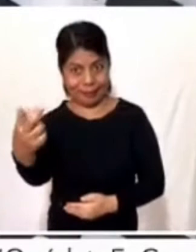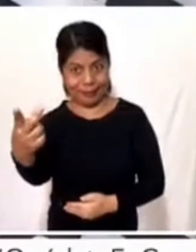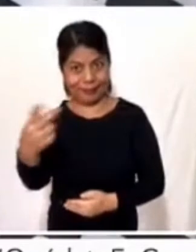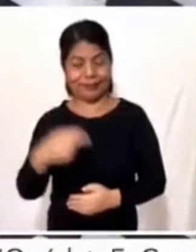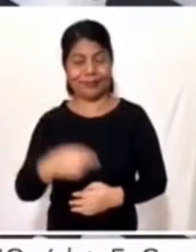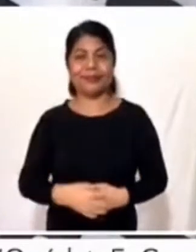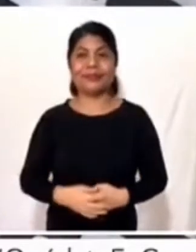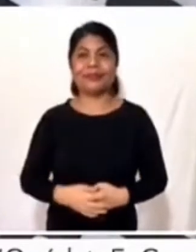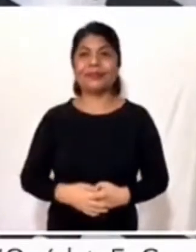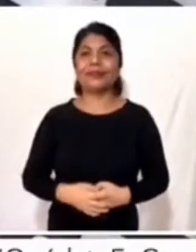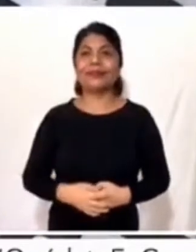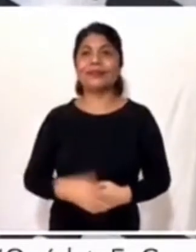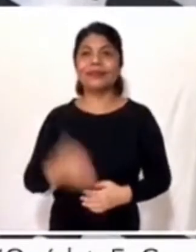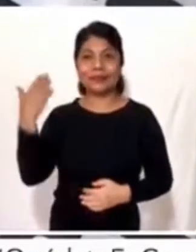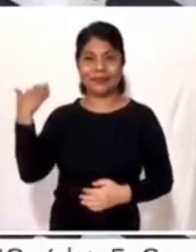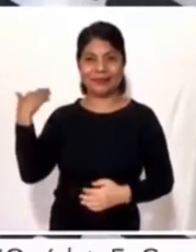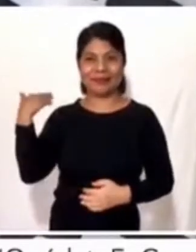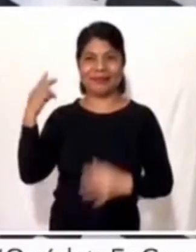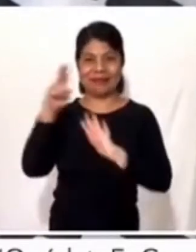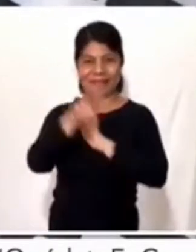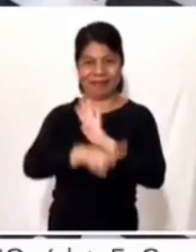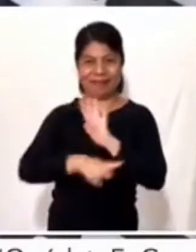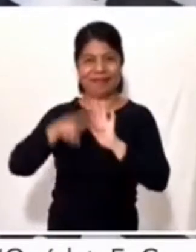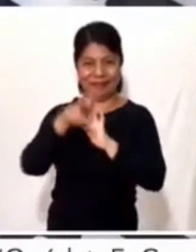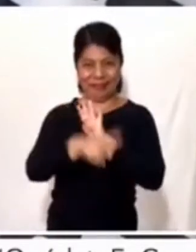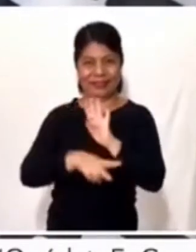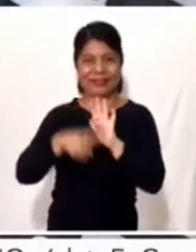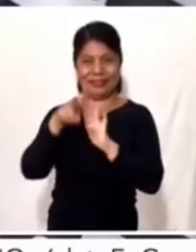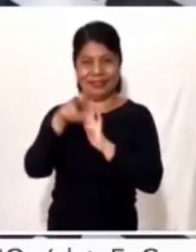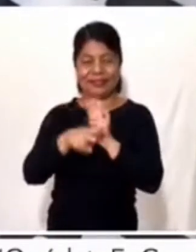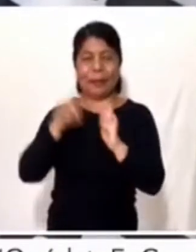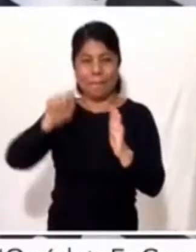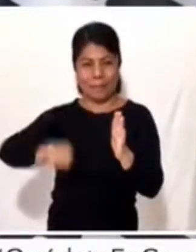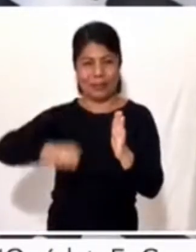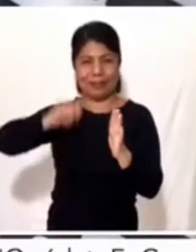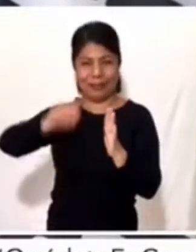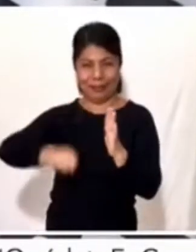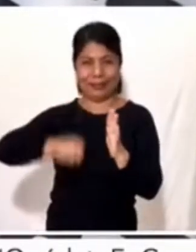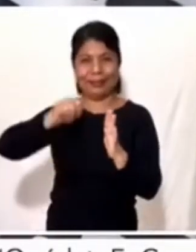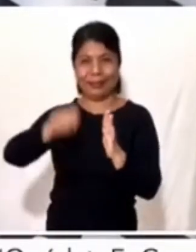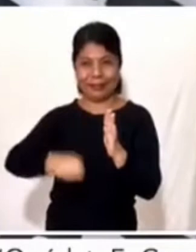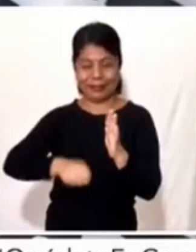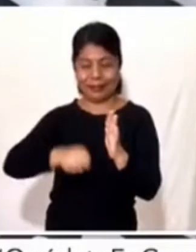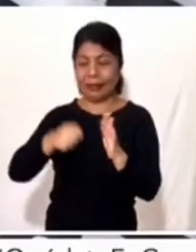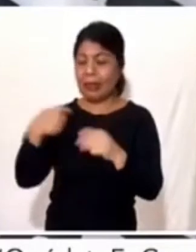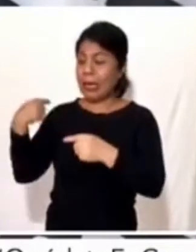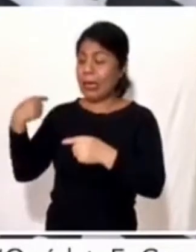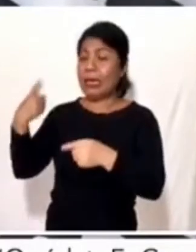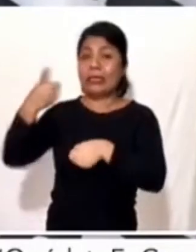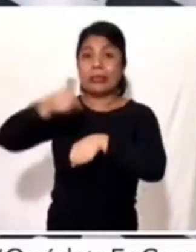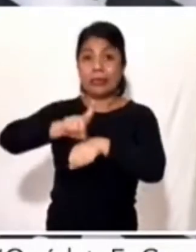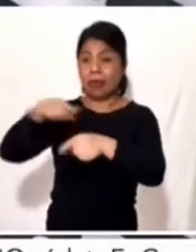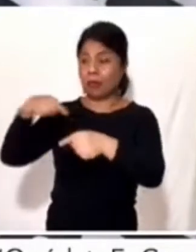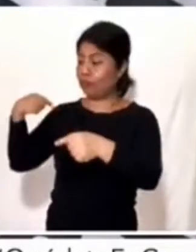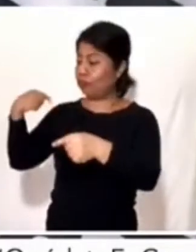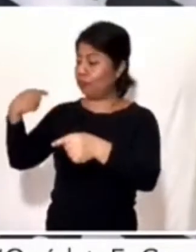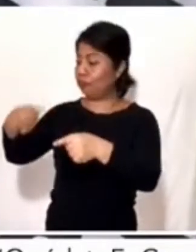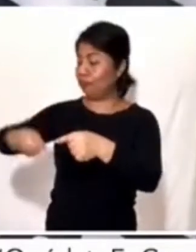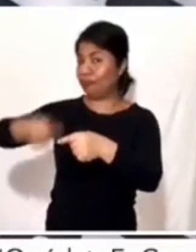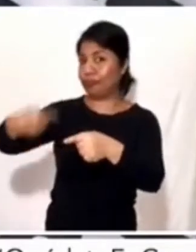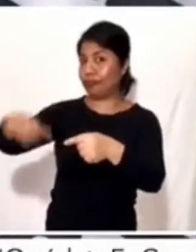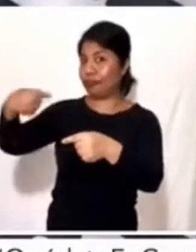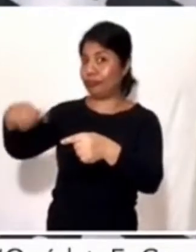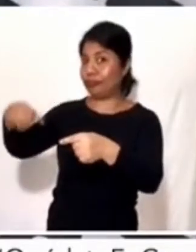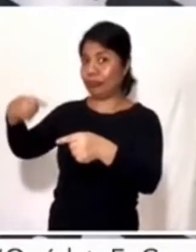esta gráfica que por ahí lo tenemos lo vamos a compartir y esto habla en torno a los últimos estos días que le platicaba si es verdad que hubo ese